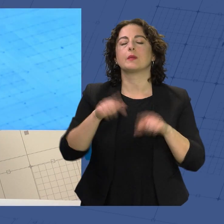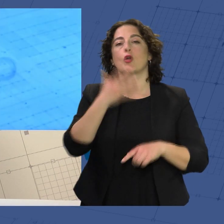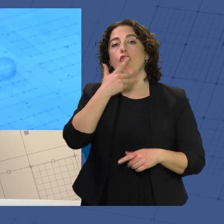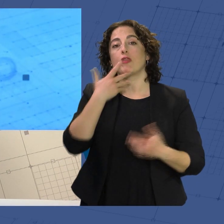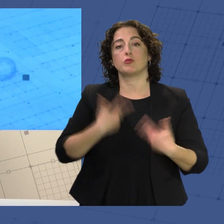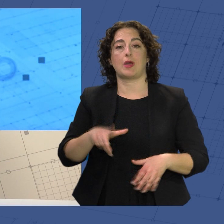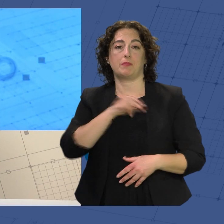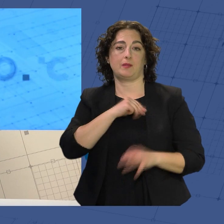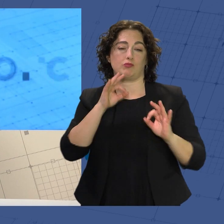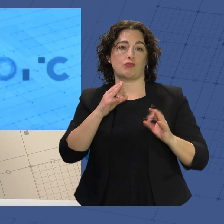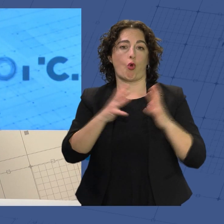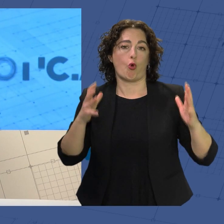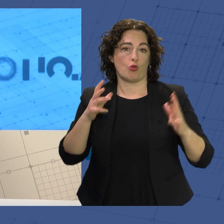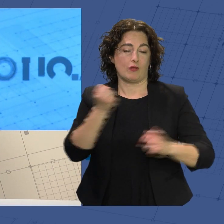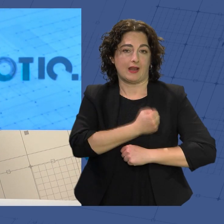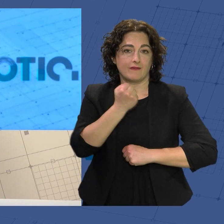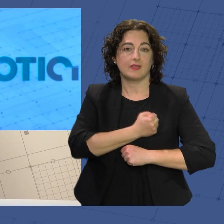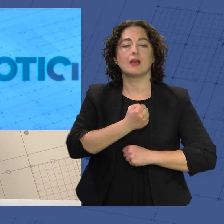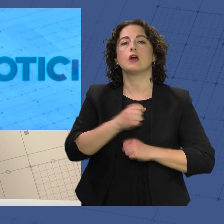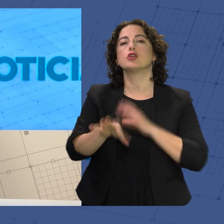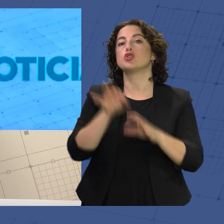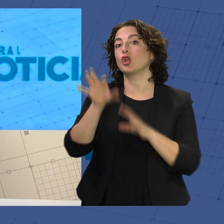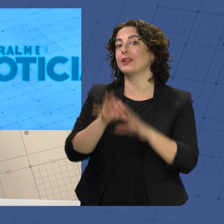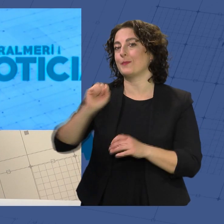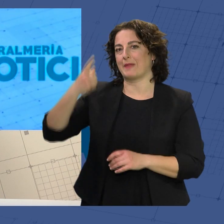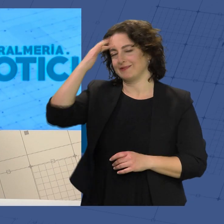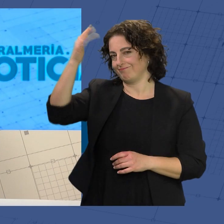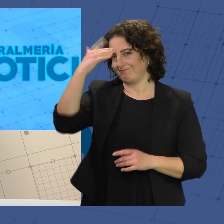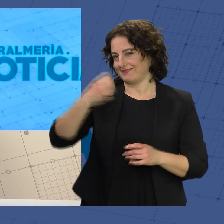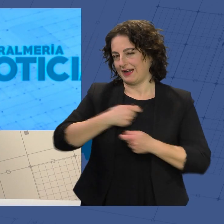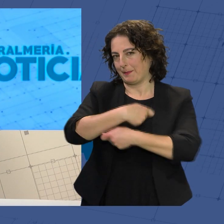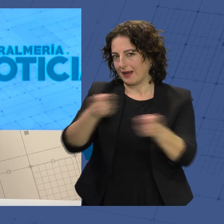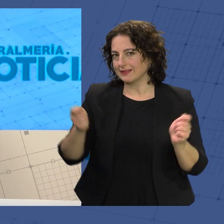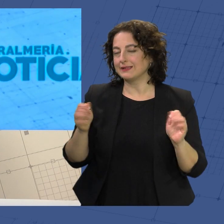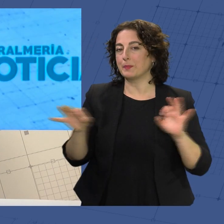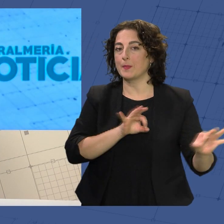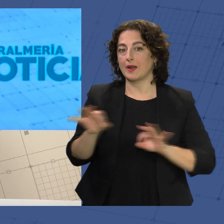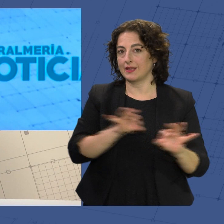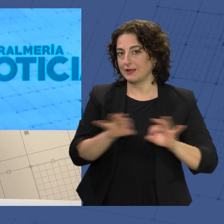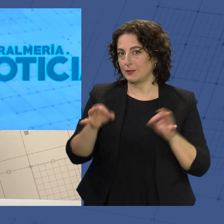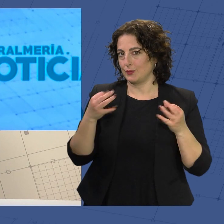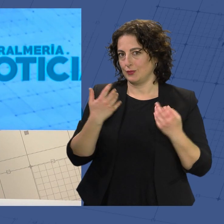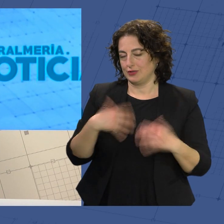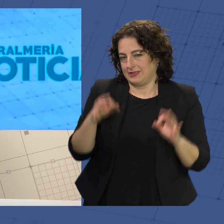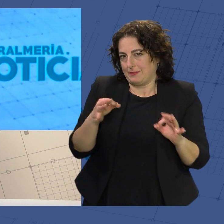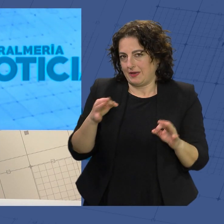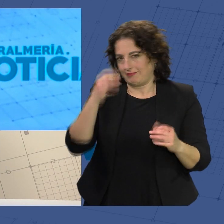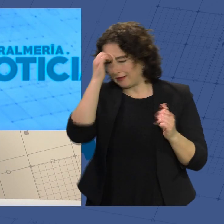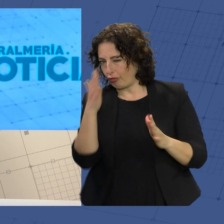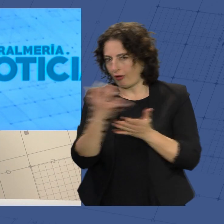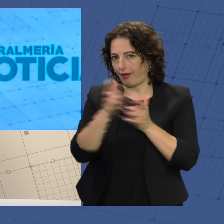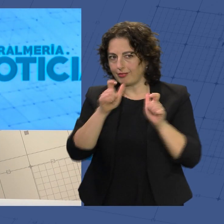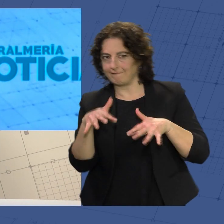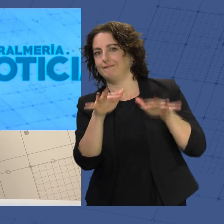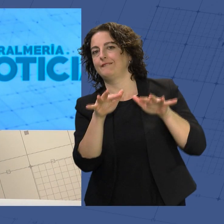agraciados del Gordo de Navidad, el sorteo que más ilusión reparte y cuyos preparativos son siempre objeto de atención. Un